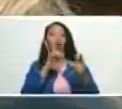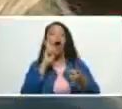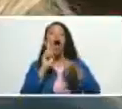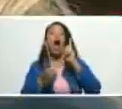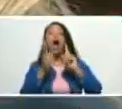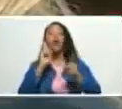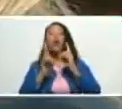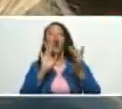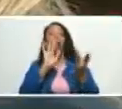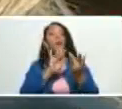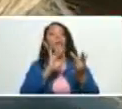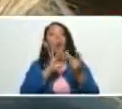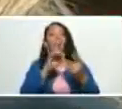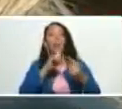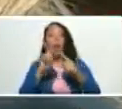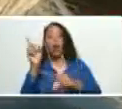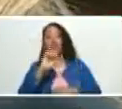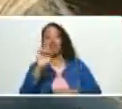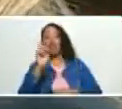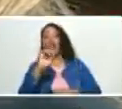páginas pero no era